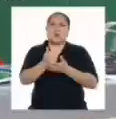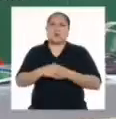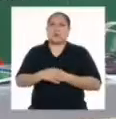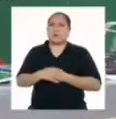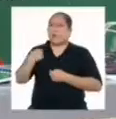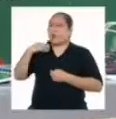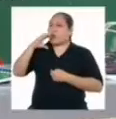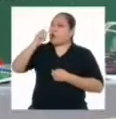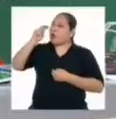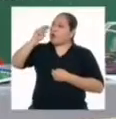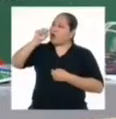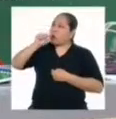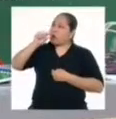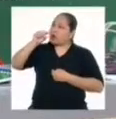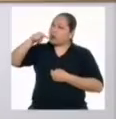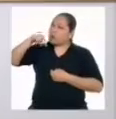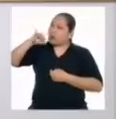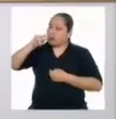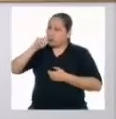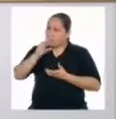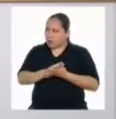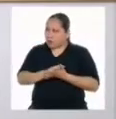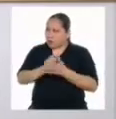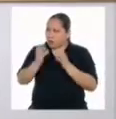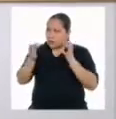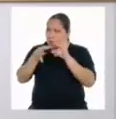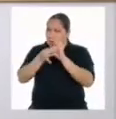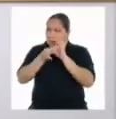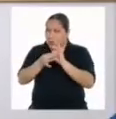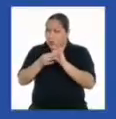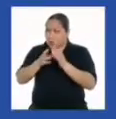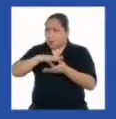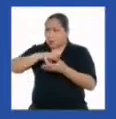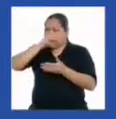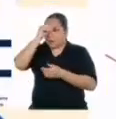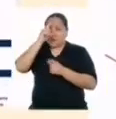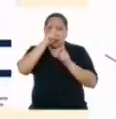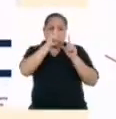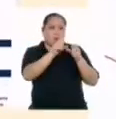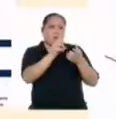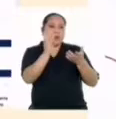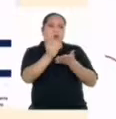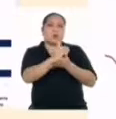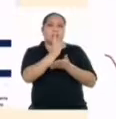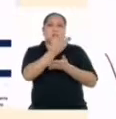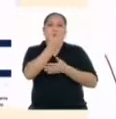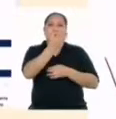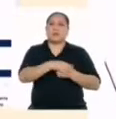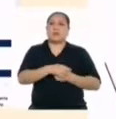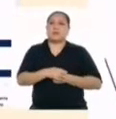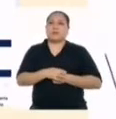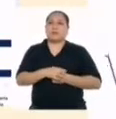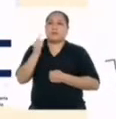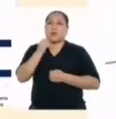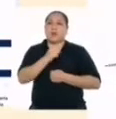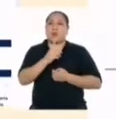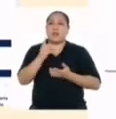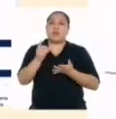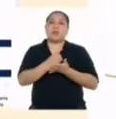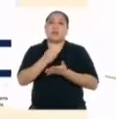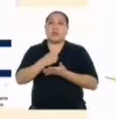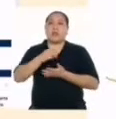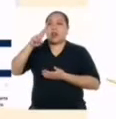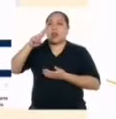Cognitivo tiene que ver con el aprendizaje, ¿cierto? Consultemos el diccionario. Aquí está. Según el